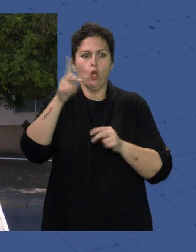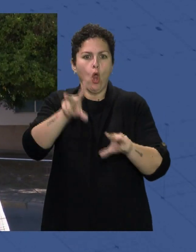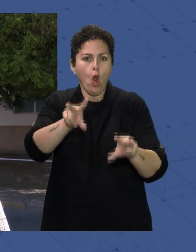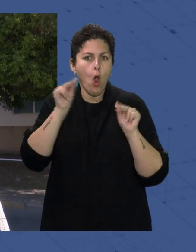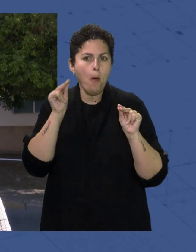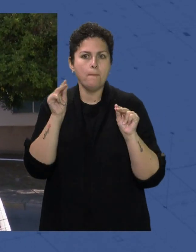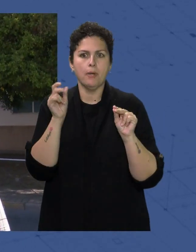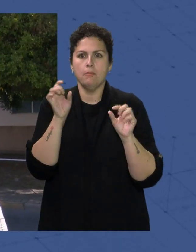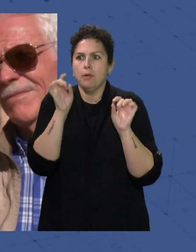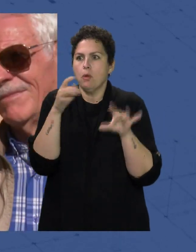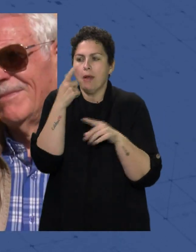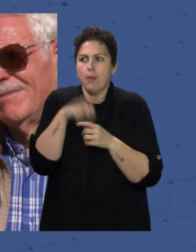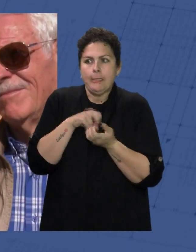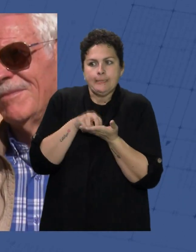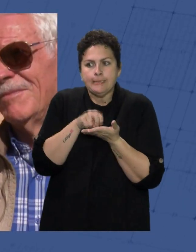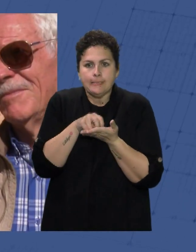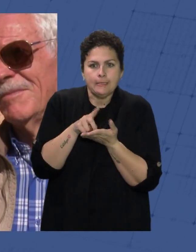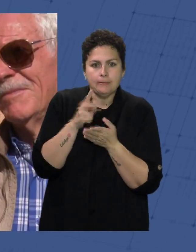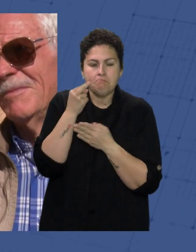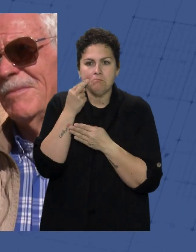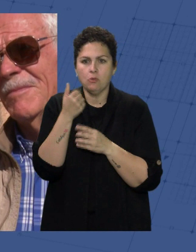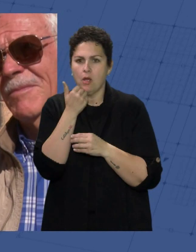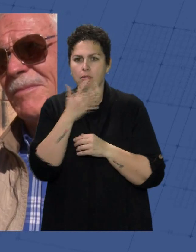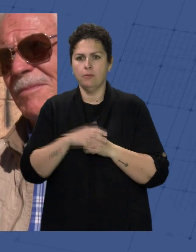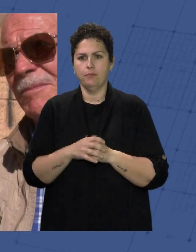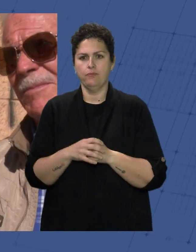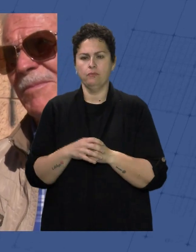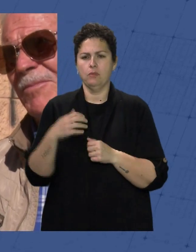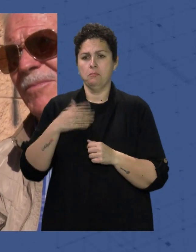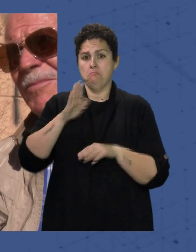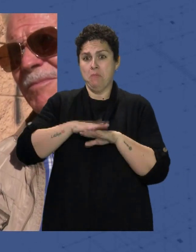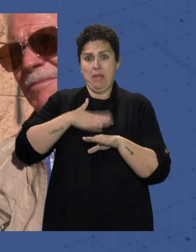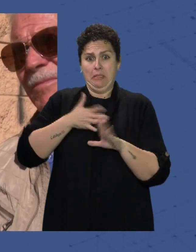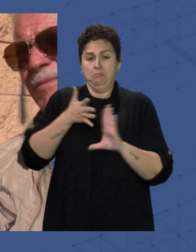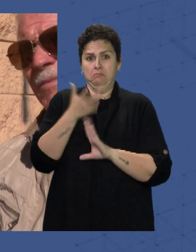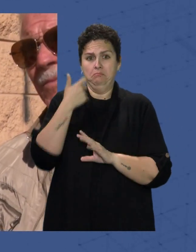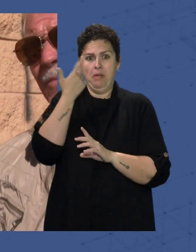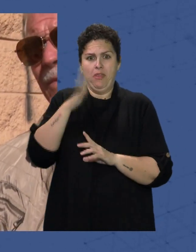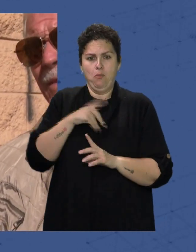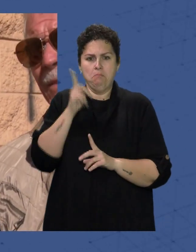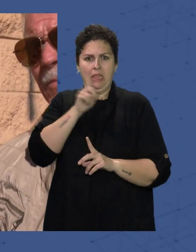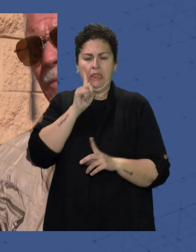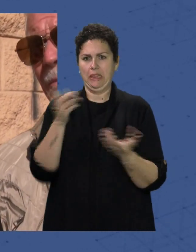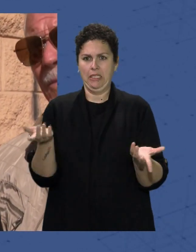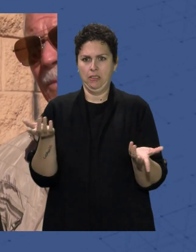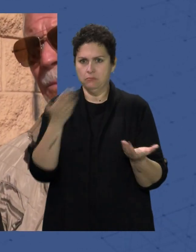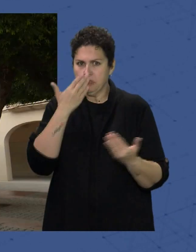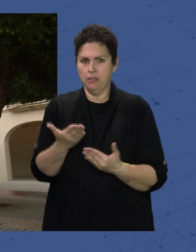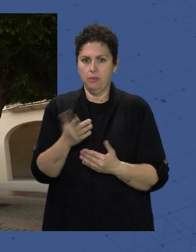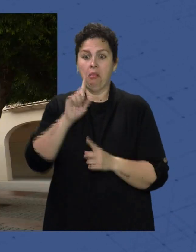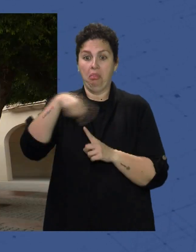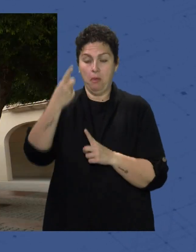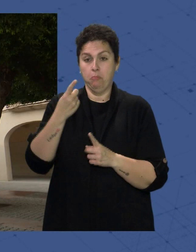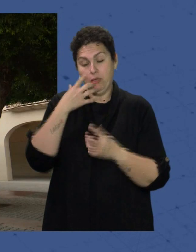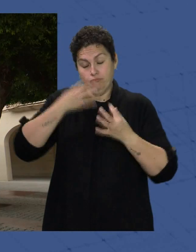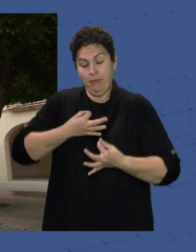el que va A hurtadillas A mí me pareció Me había una cosa De ciencia ficción Francamente Pero luego resultó ser verdad Y